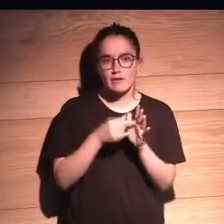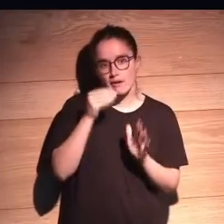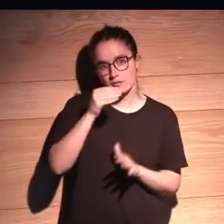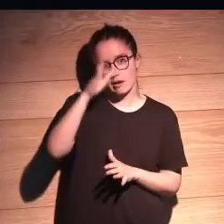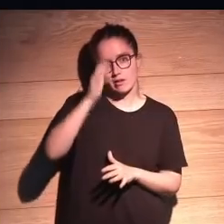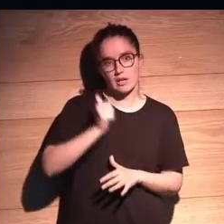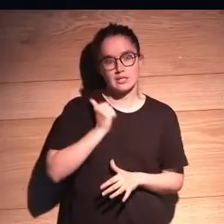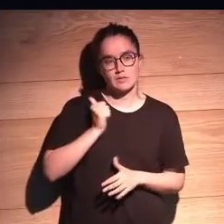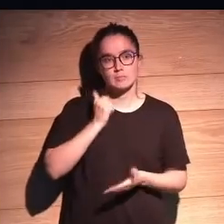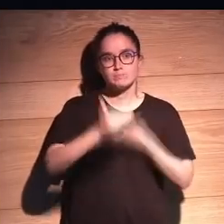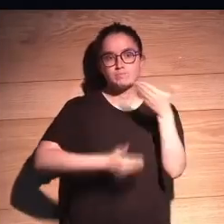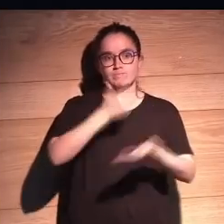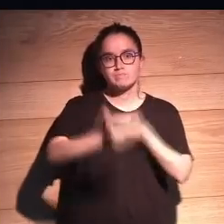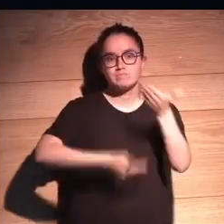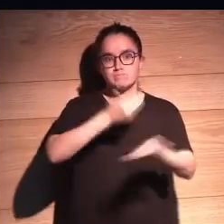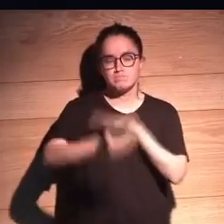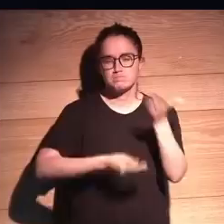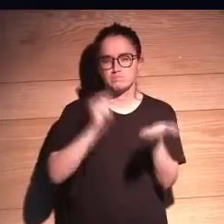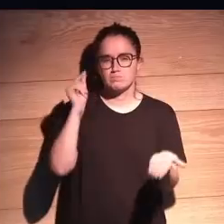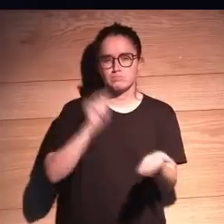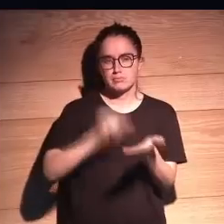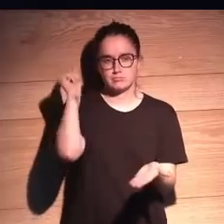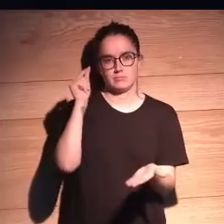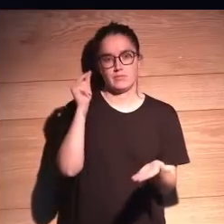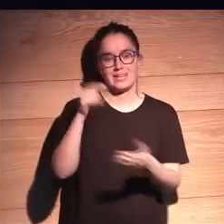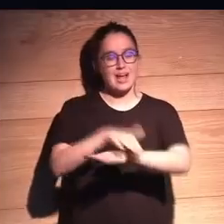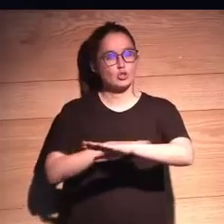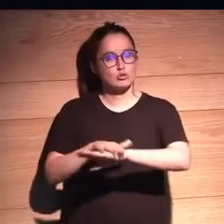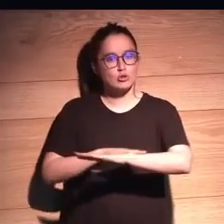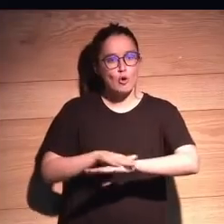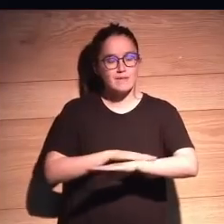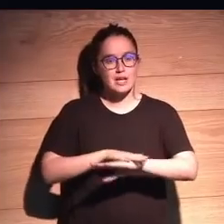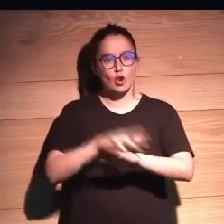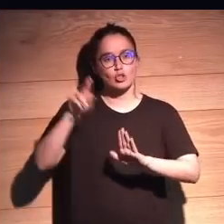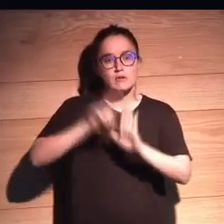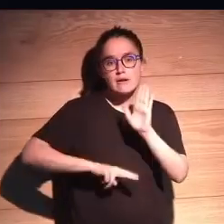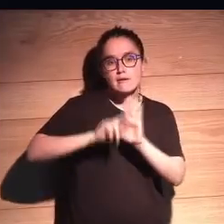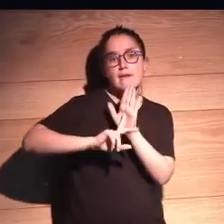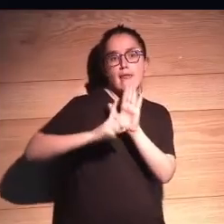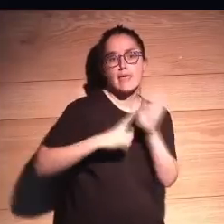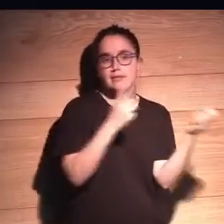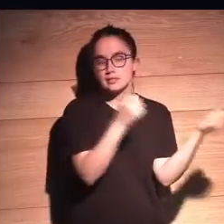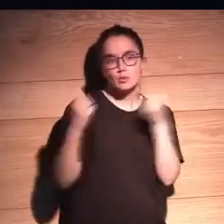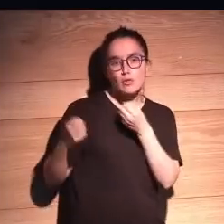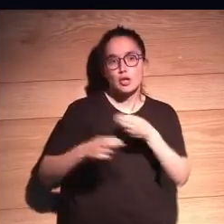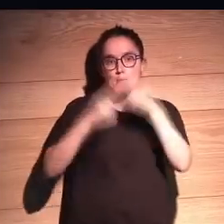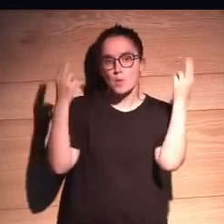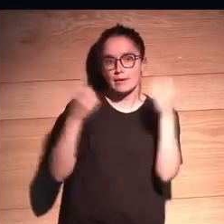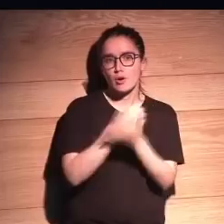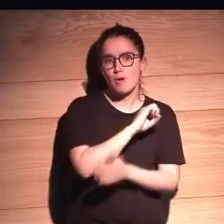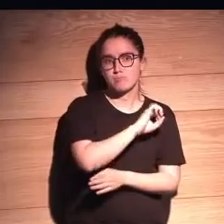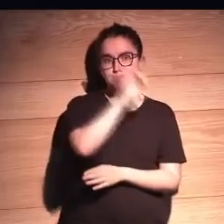inteligencia artificial está avanzando a un ritmo que supera mucho a los gobiernos, los reguladores, las instituciones públicas,